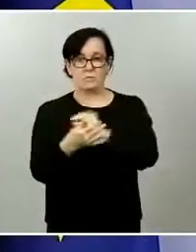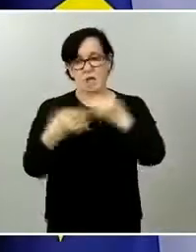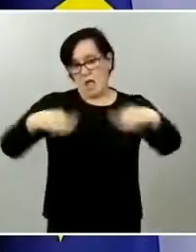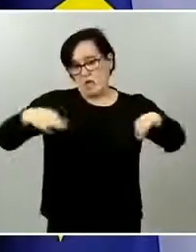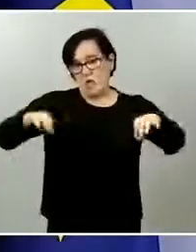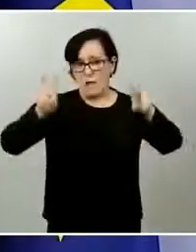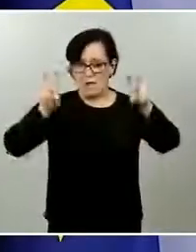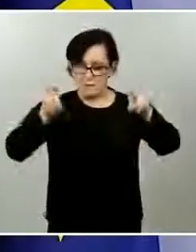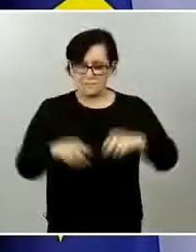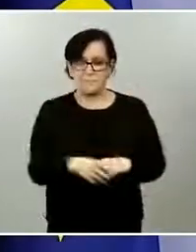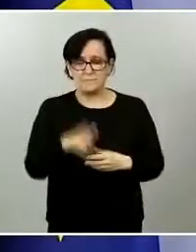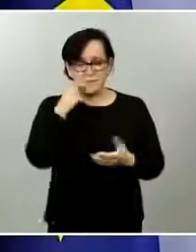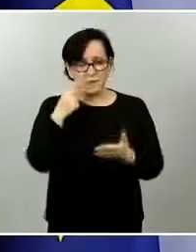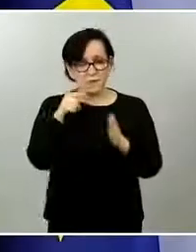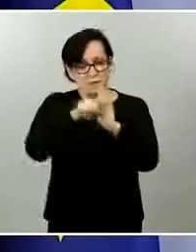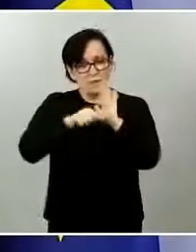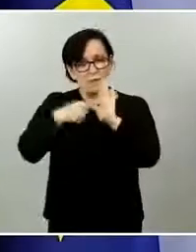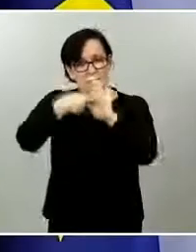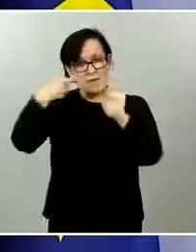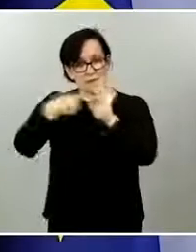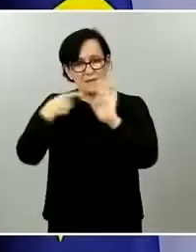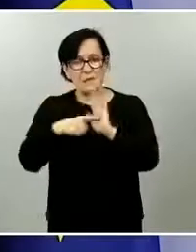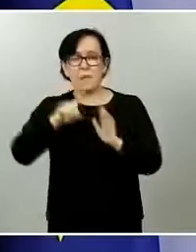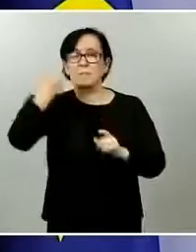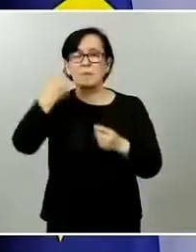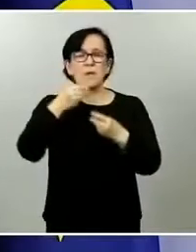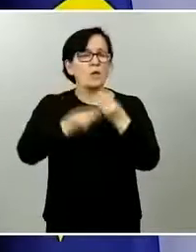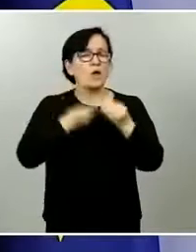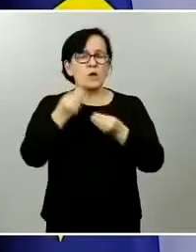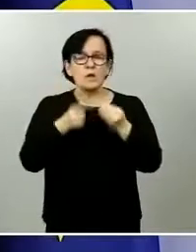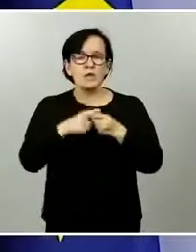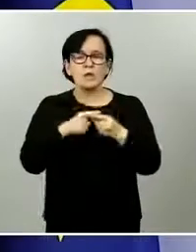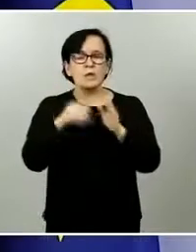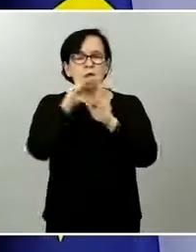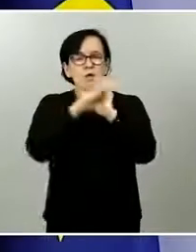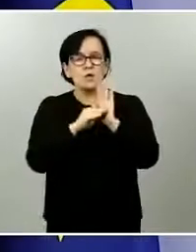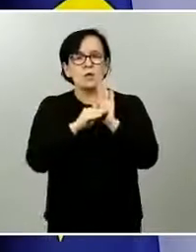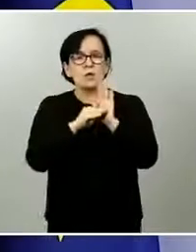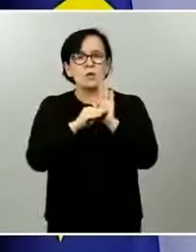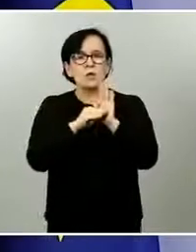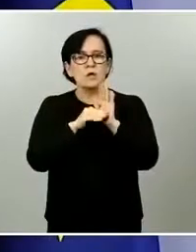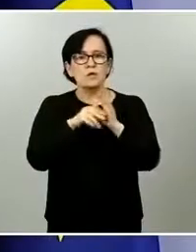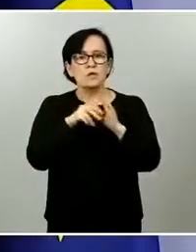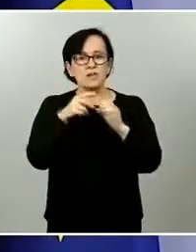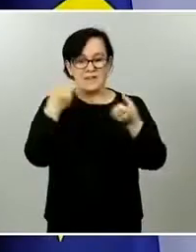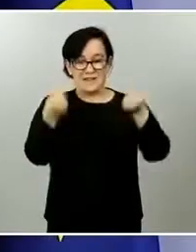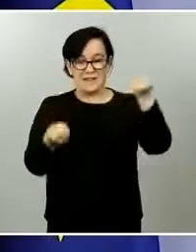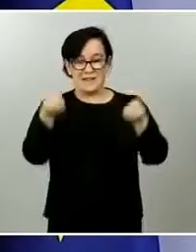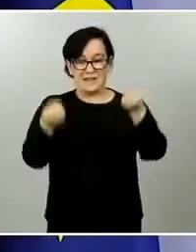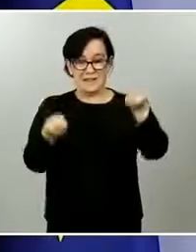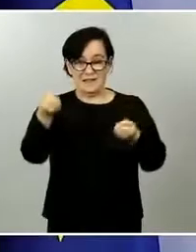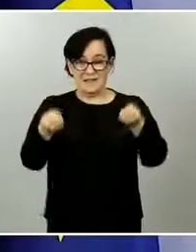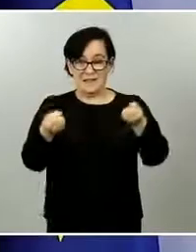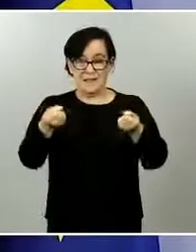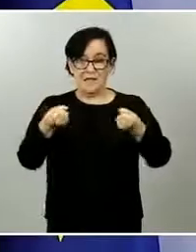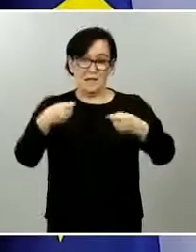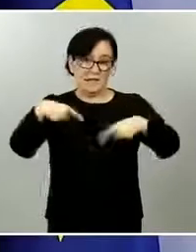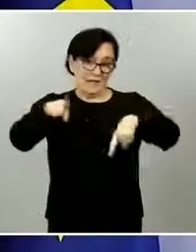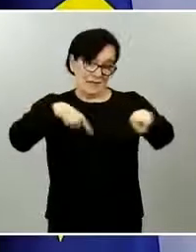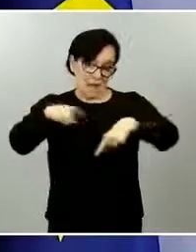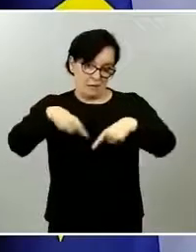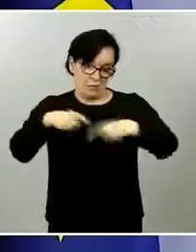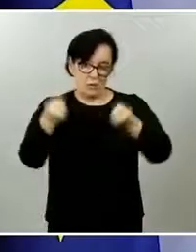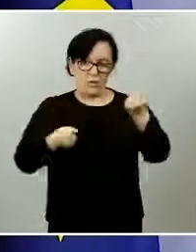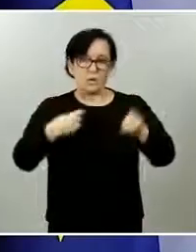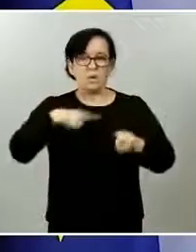va parejo al progreso en este plan de transición a la nueva normalidad. Son medidas a implantar en la